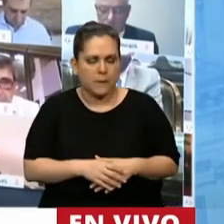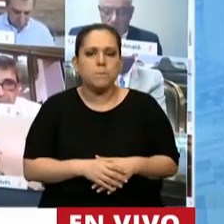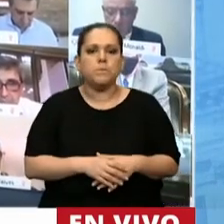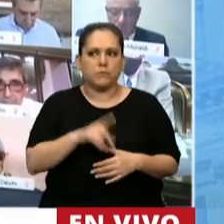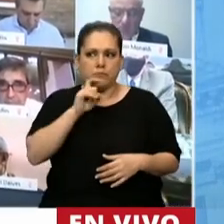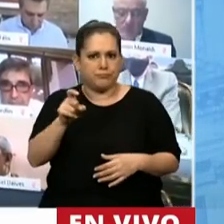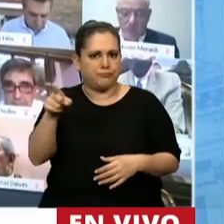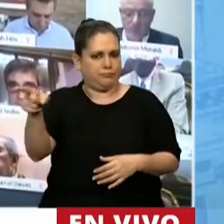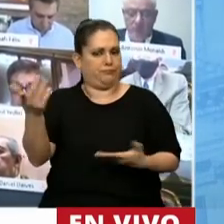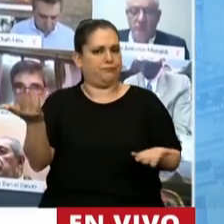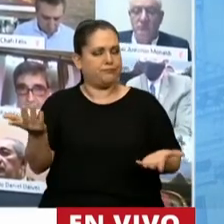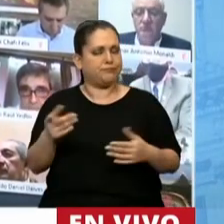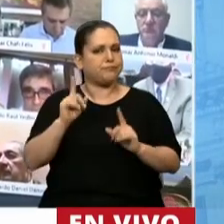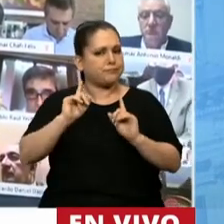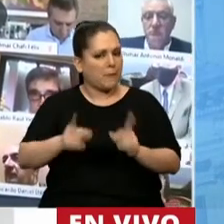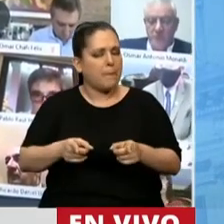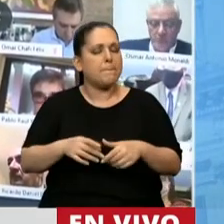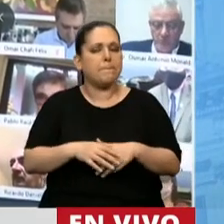sentido, señor Presidente,